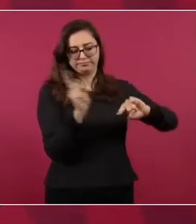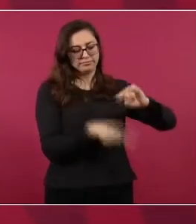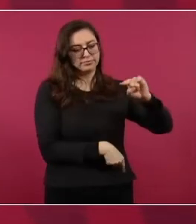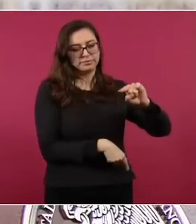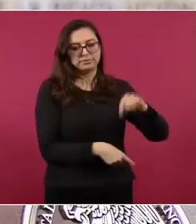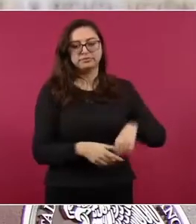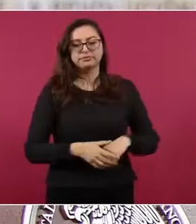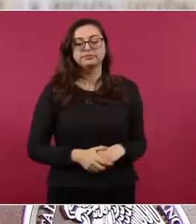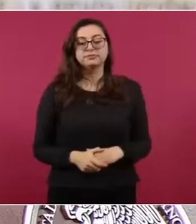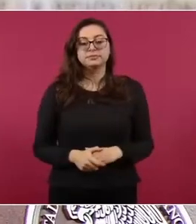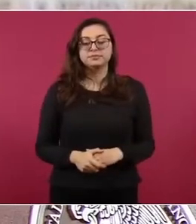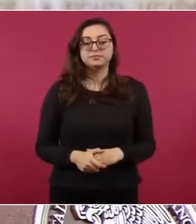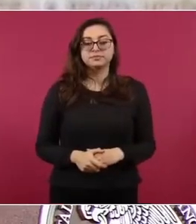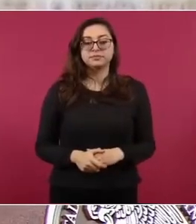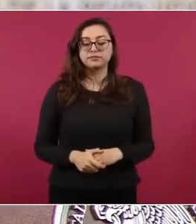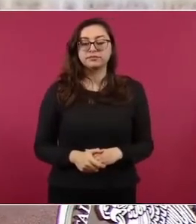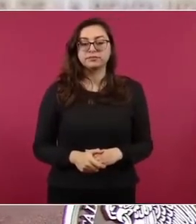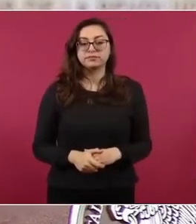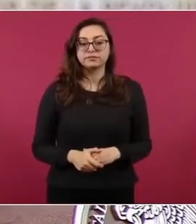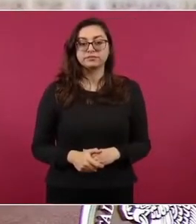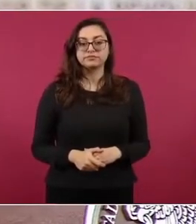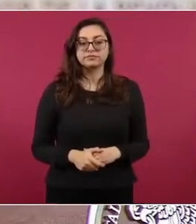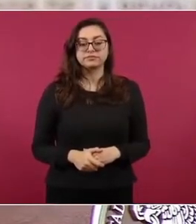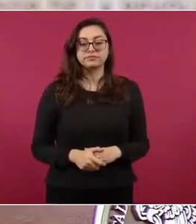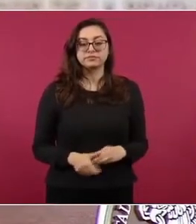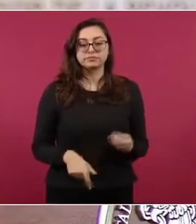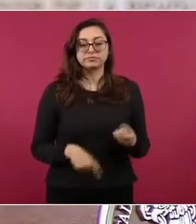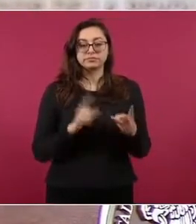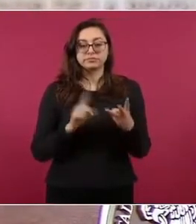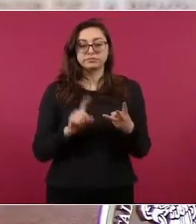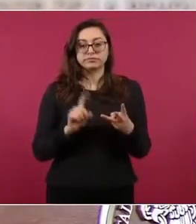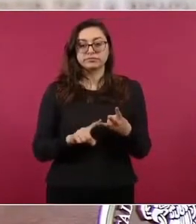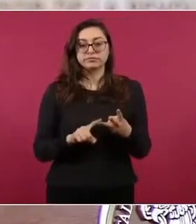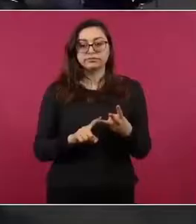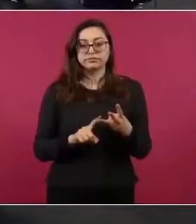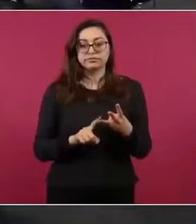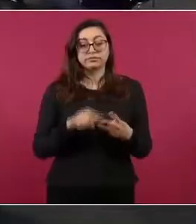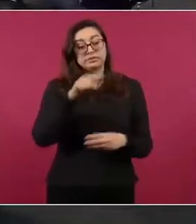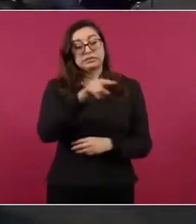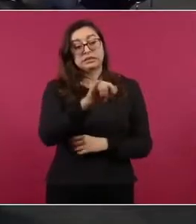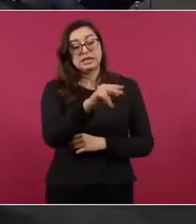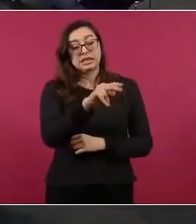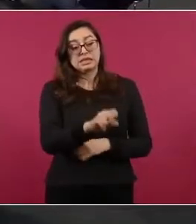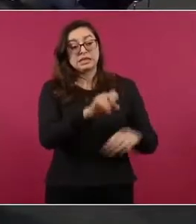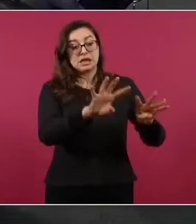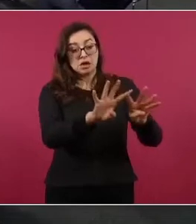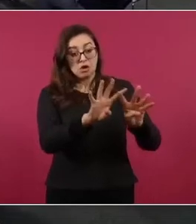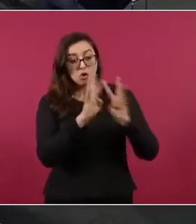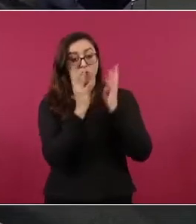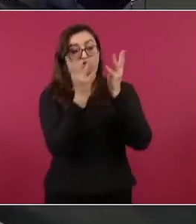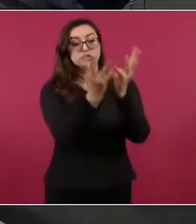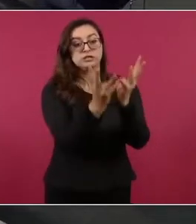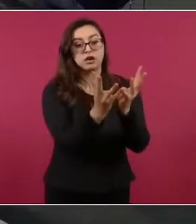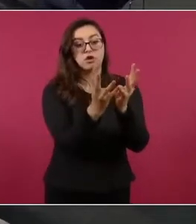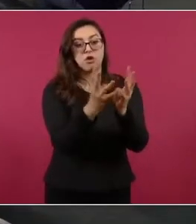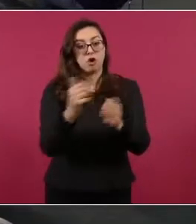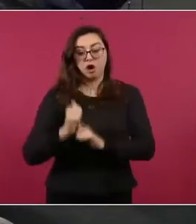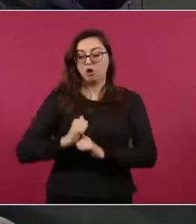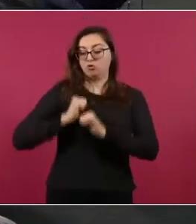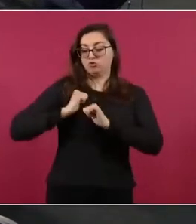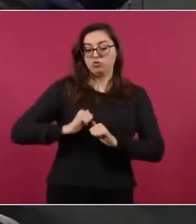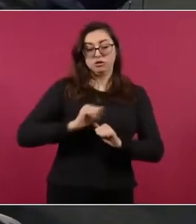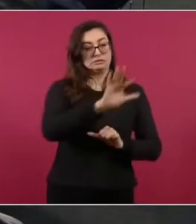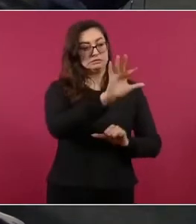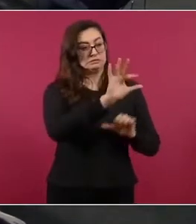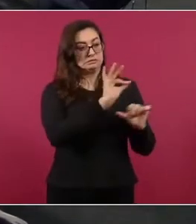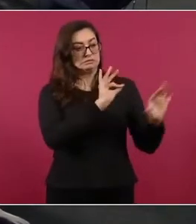Y se planteaba que en vez de que los partidos eligieran